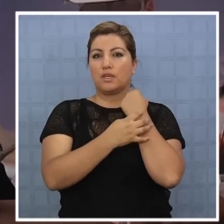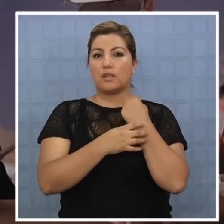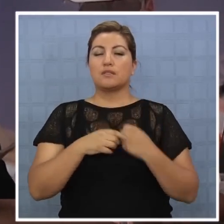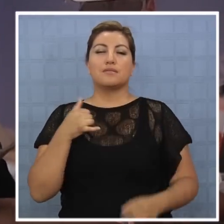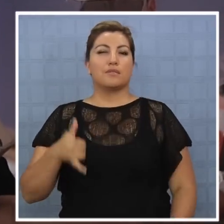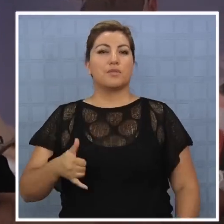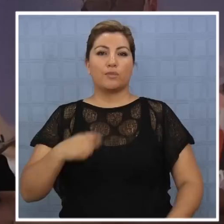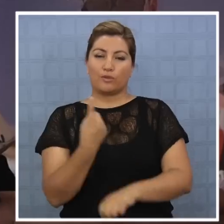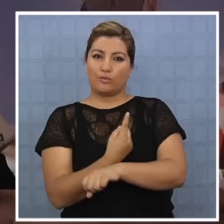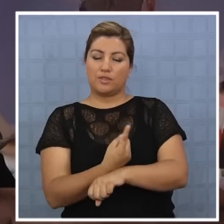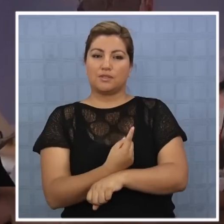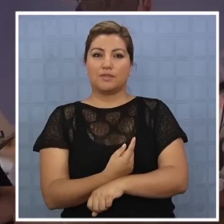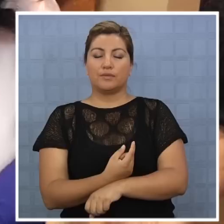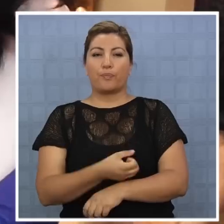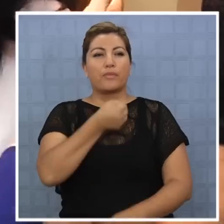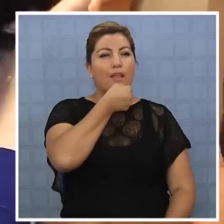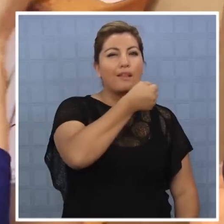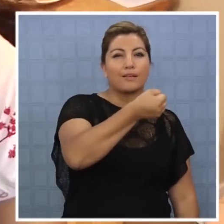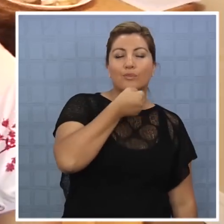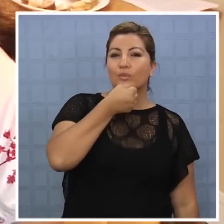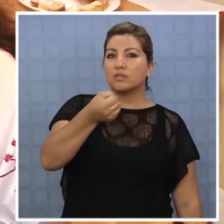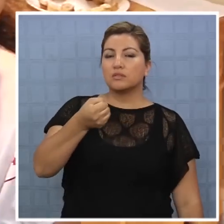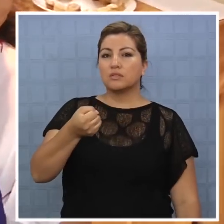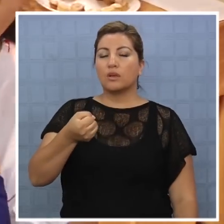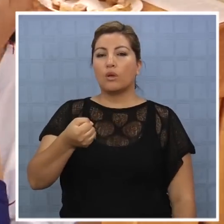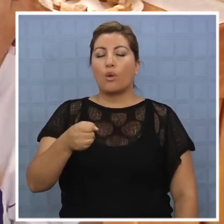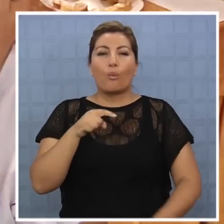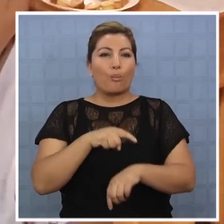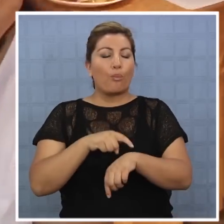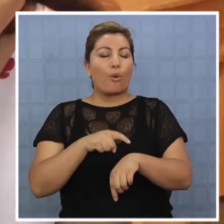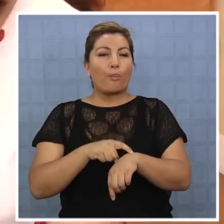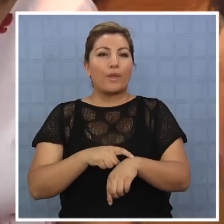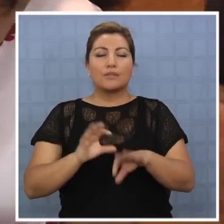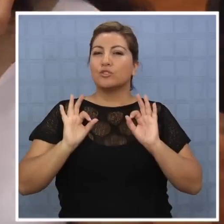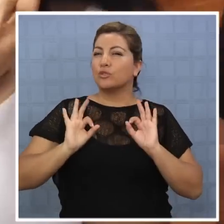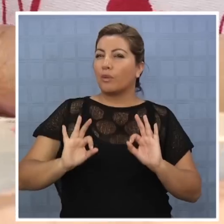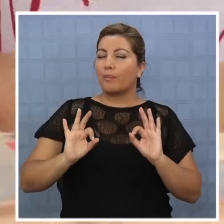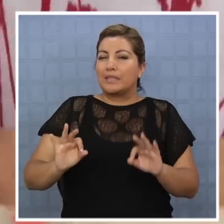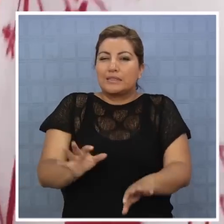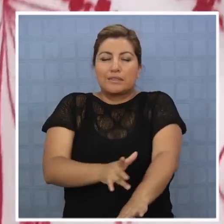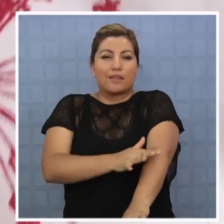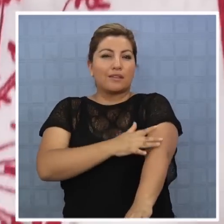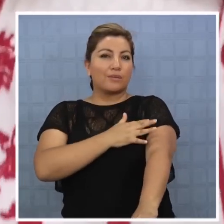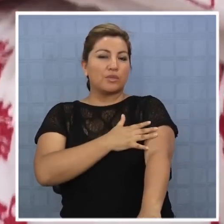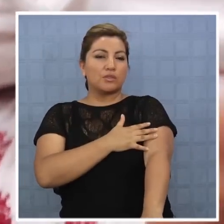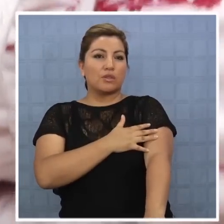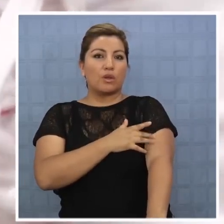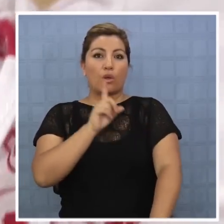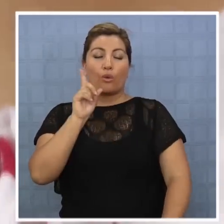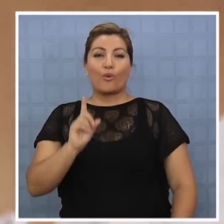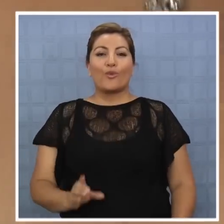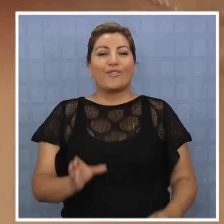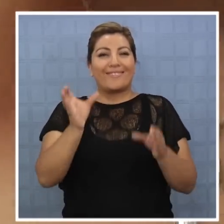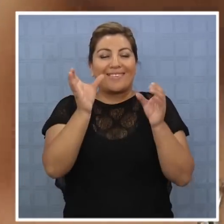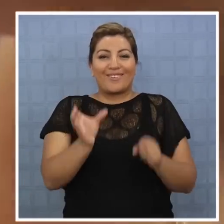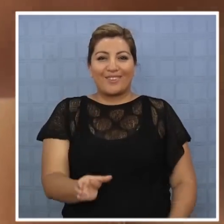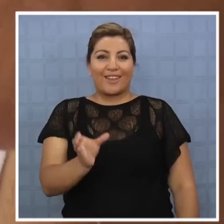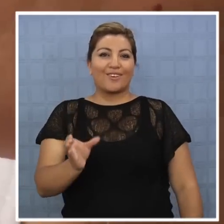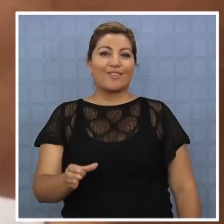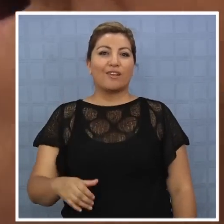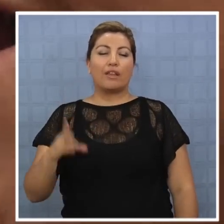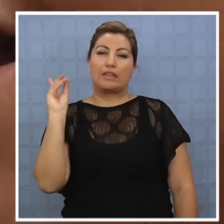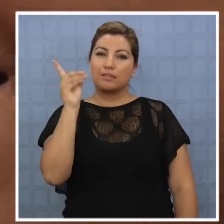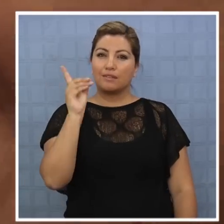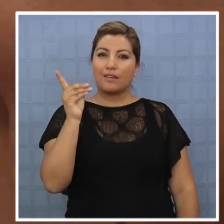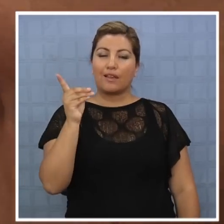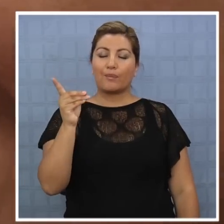dialogamos siempre. En la conferencia de prensa hubo un momento singularmente emotivo cuando una